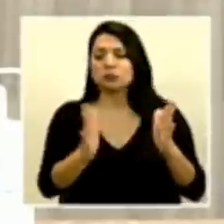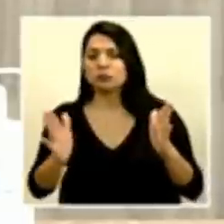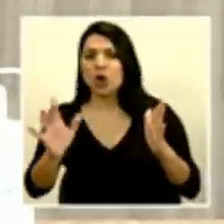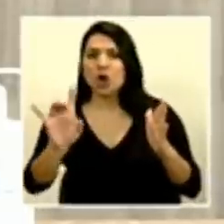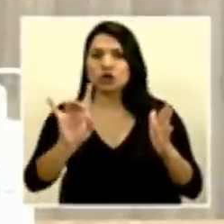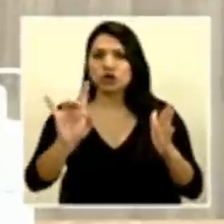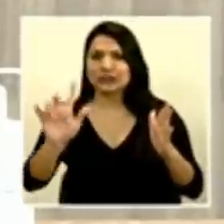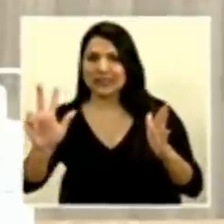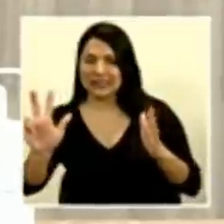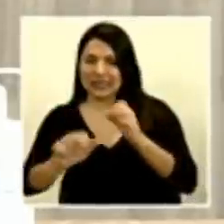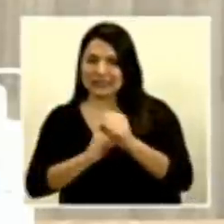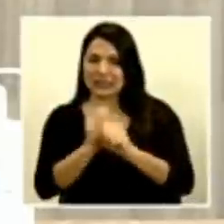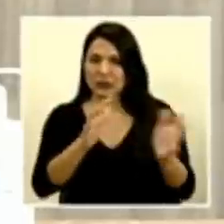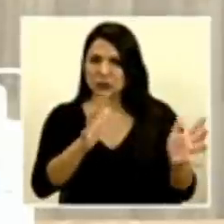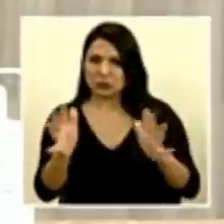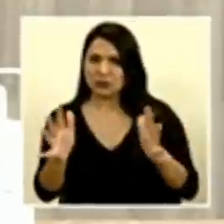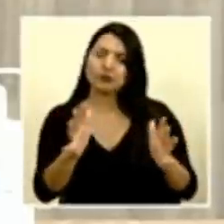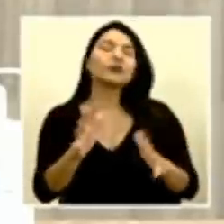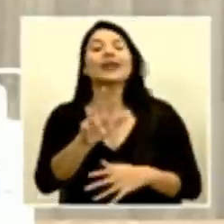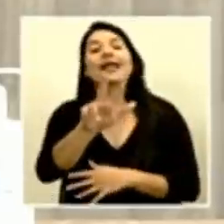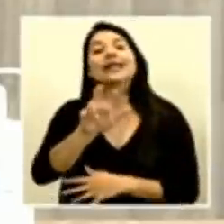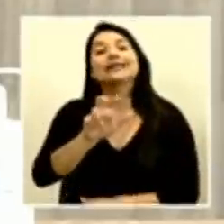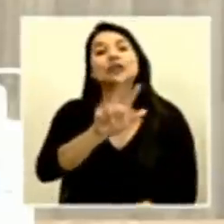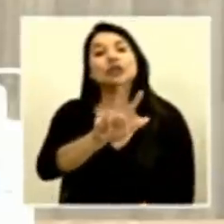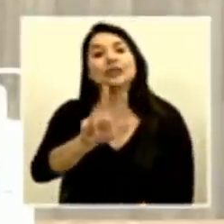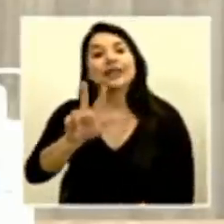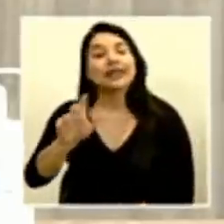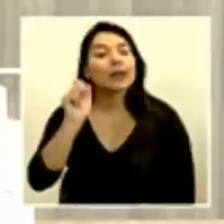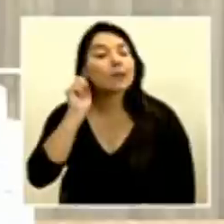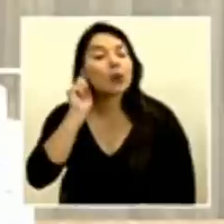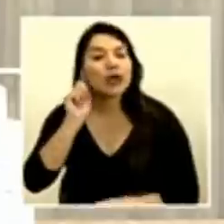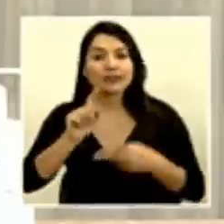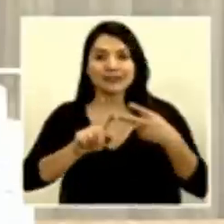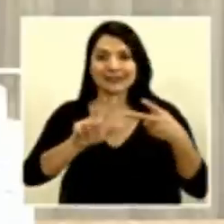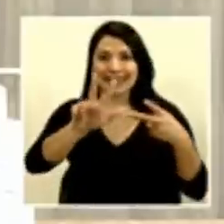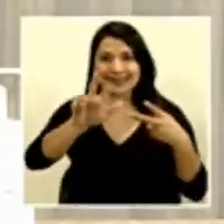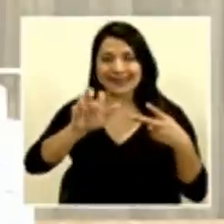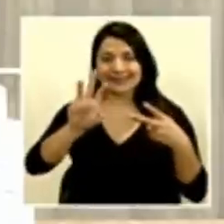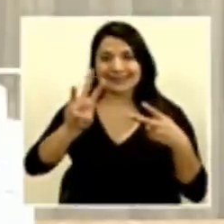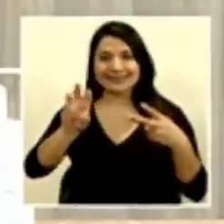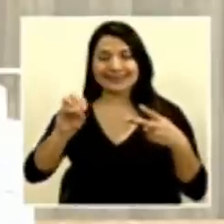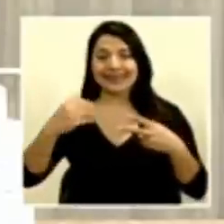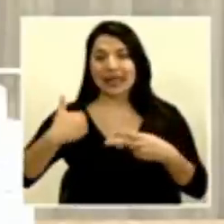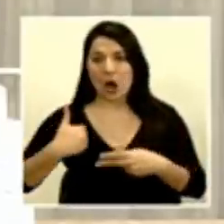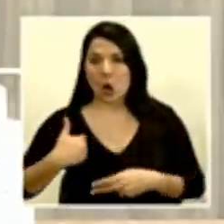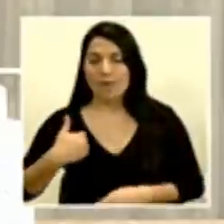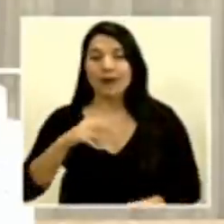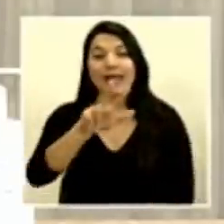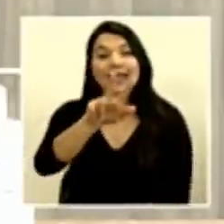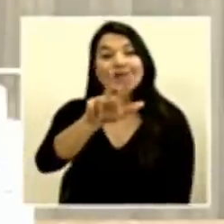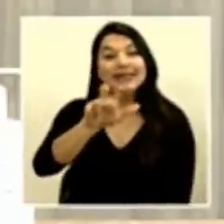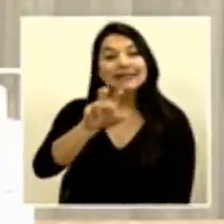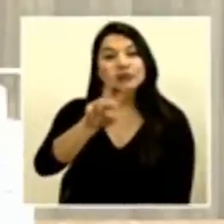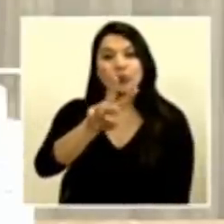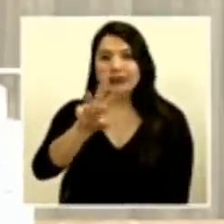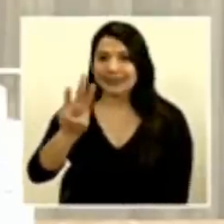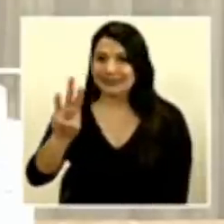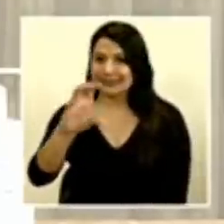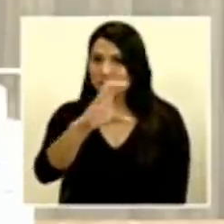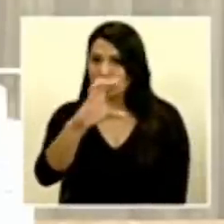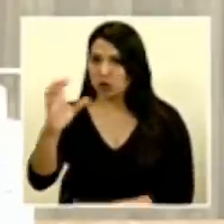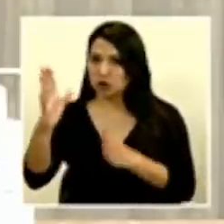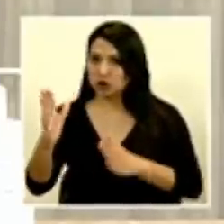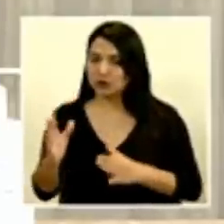333 mujeres y 360 hombres, de los cuales 626 son costarricenses y 67